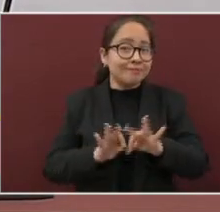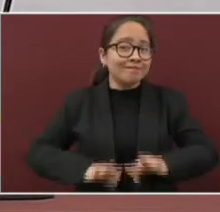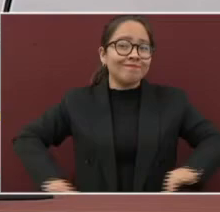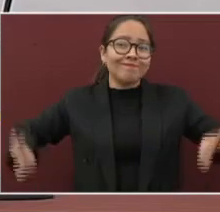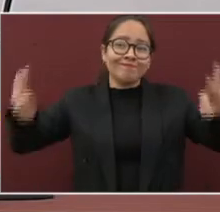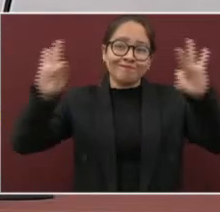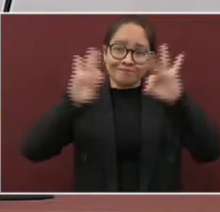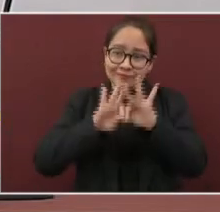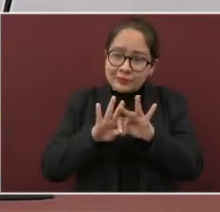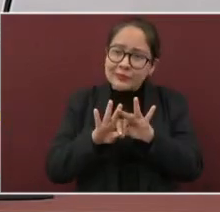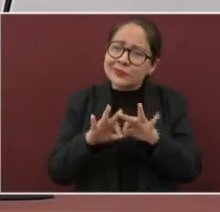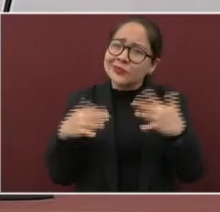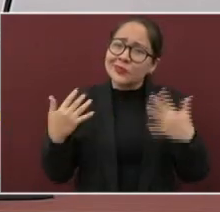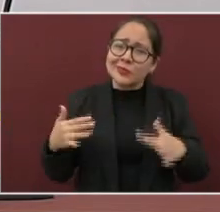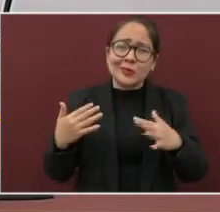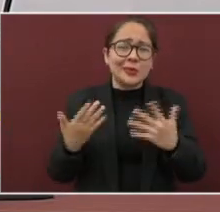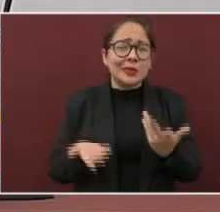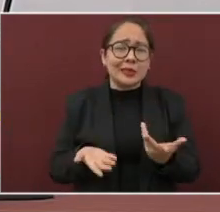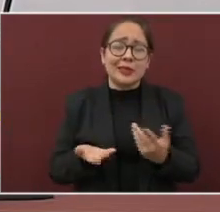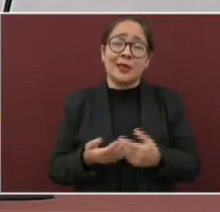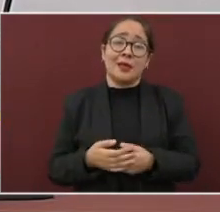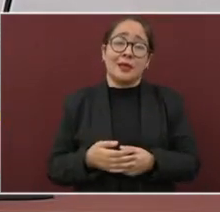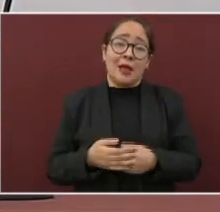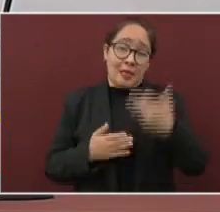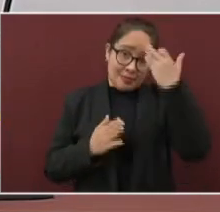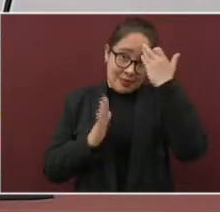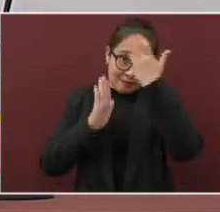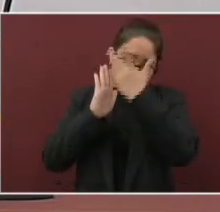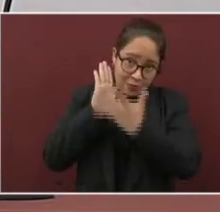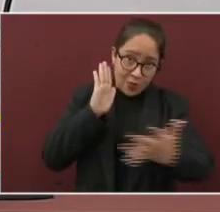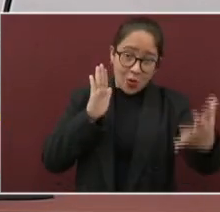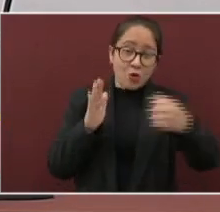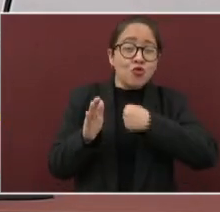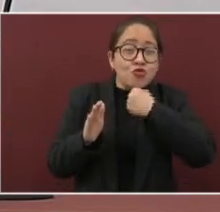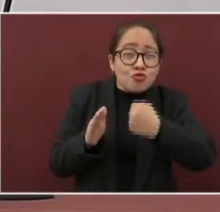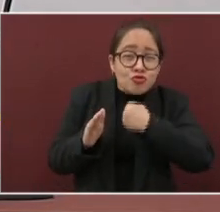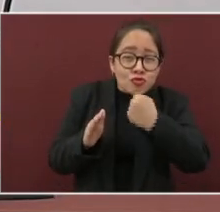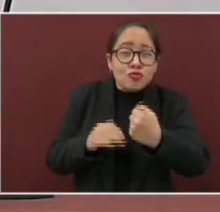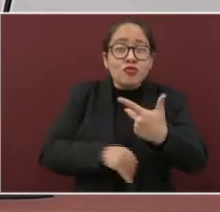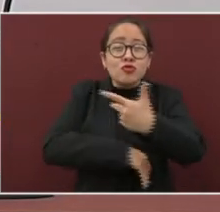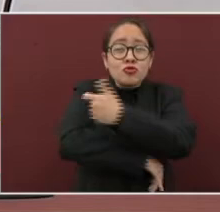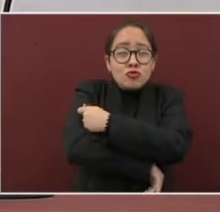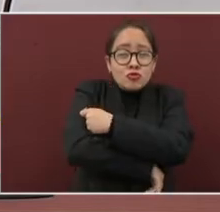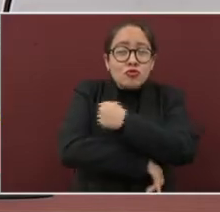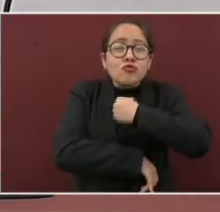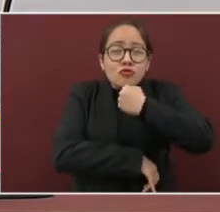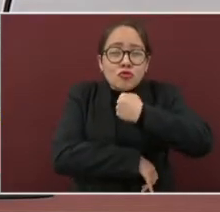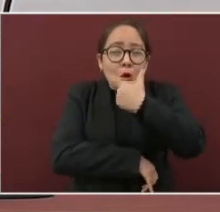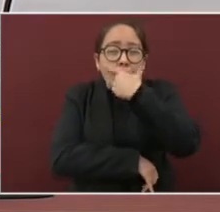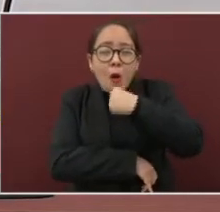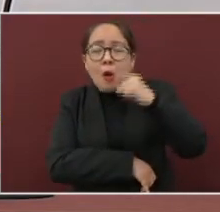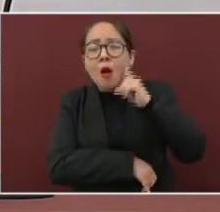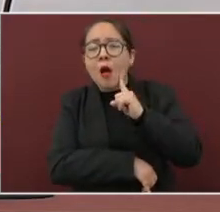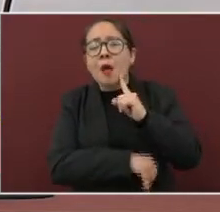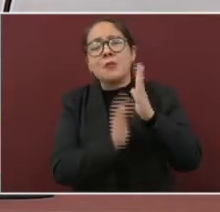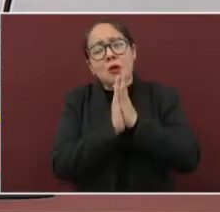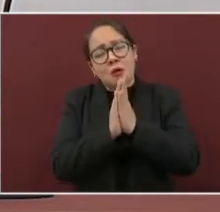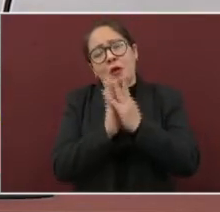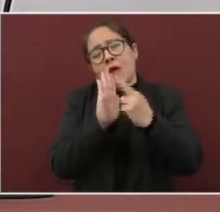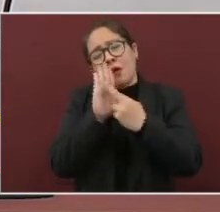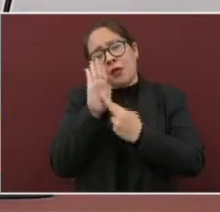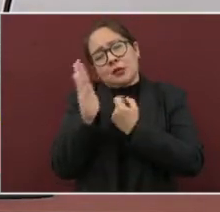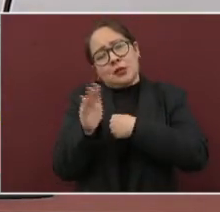que en las jornadas de vacunación adultos mayores acudan con todas las medidas sanitarias